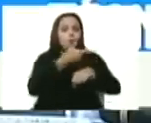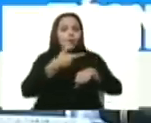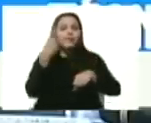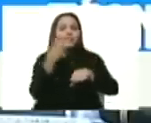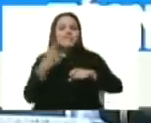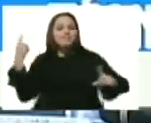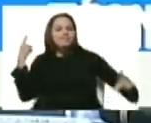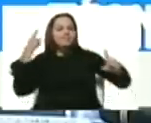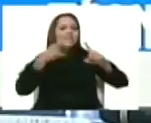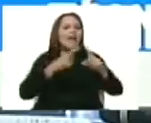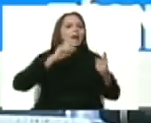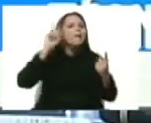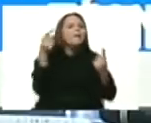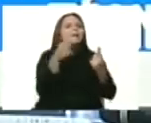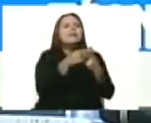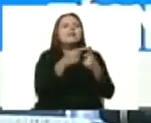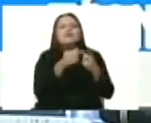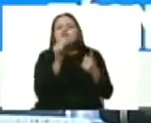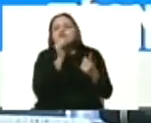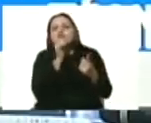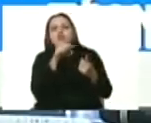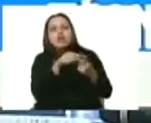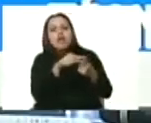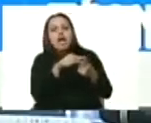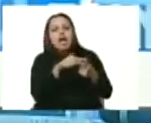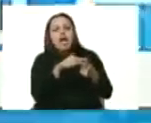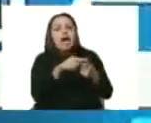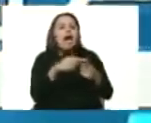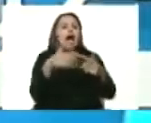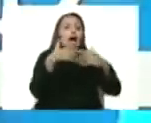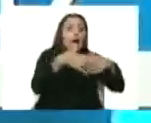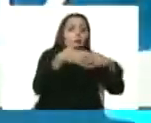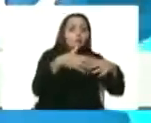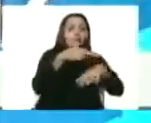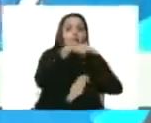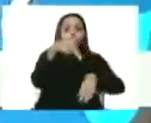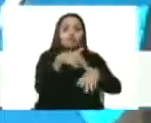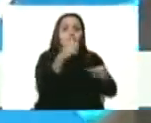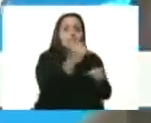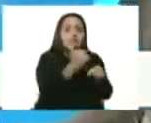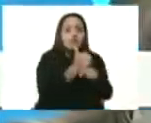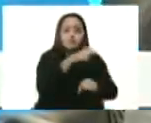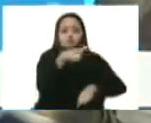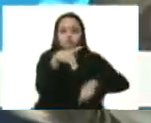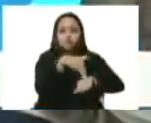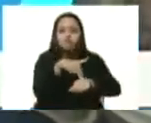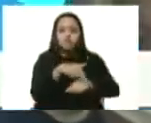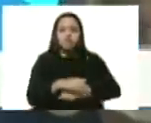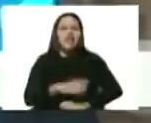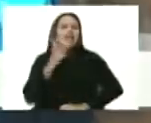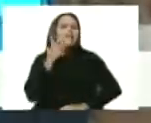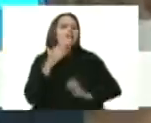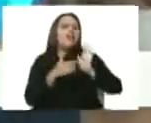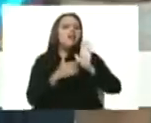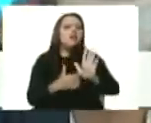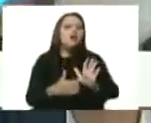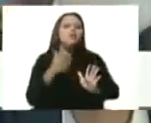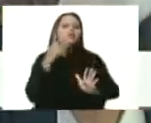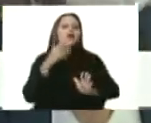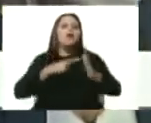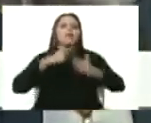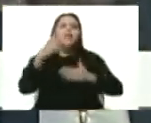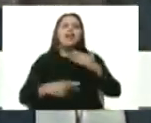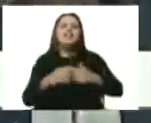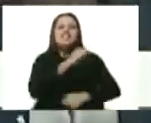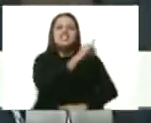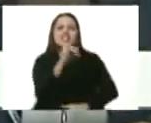dirigidas, primero que nada, a la producción nacional. Siempre lo decimos, un ejemplo de ello es el plan Z, el plan